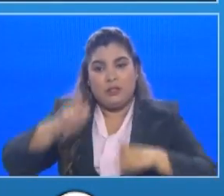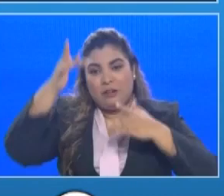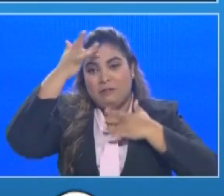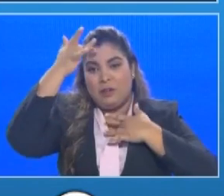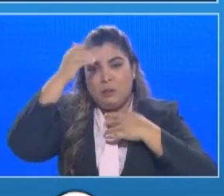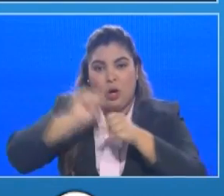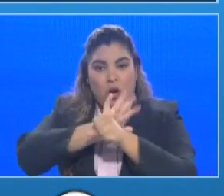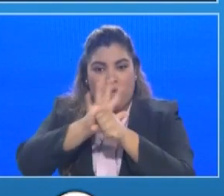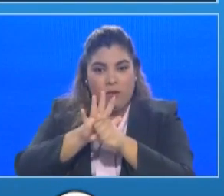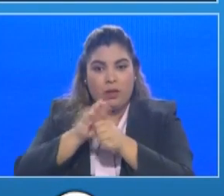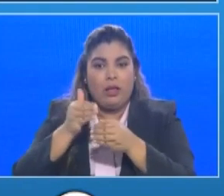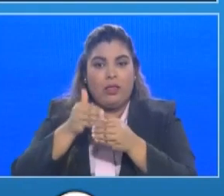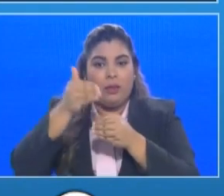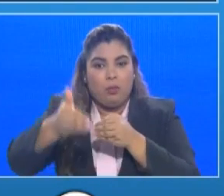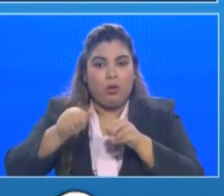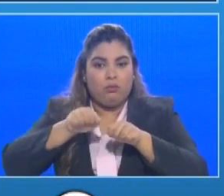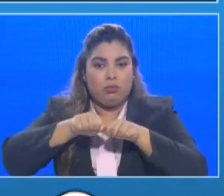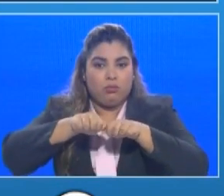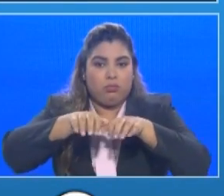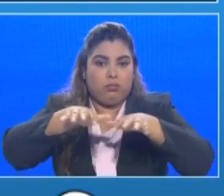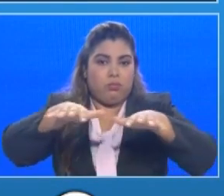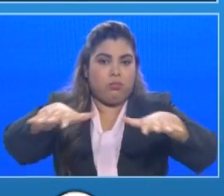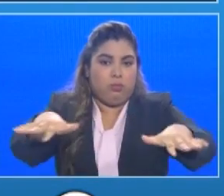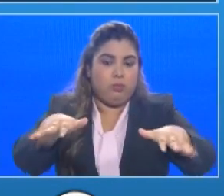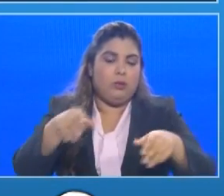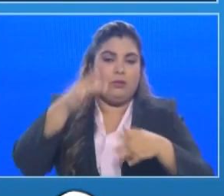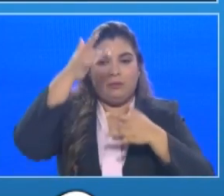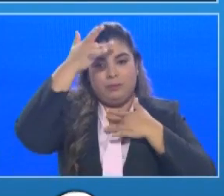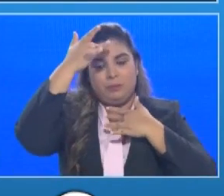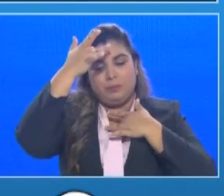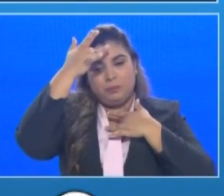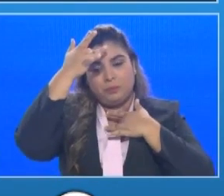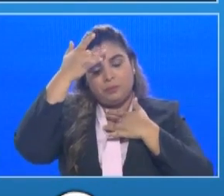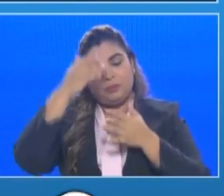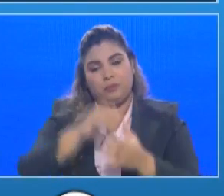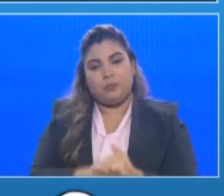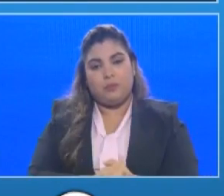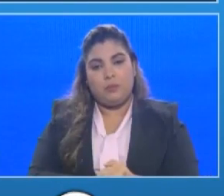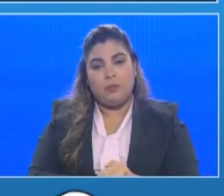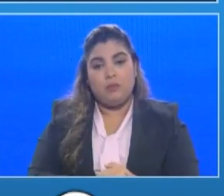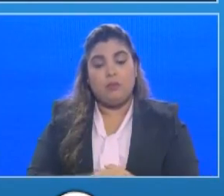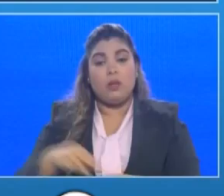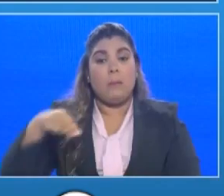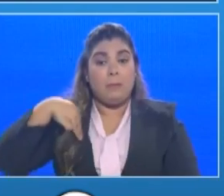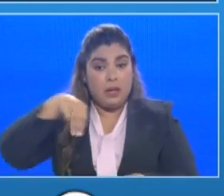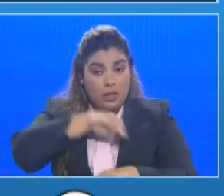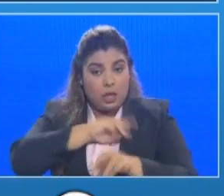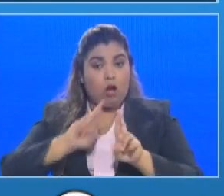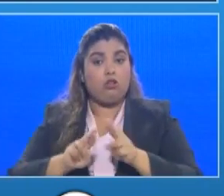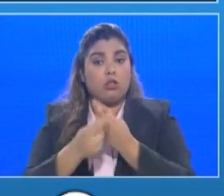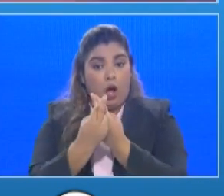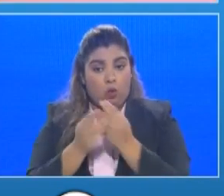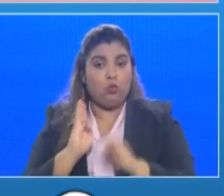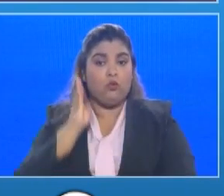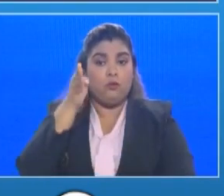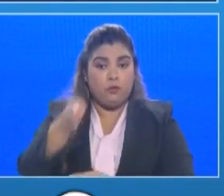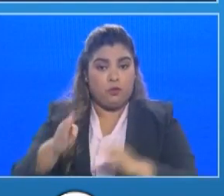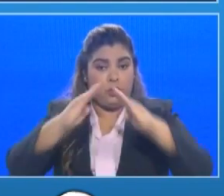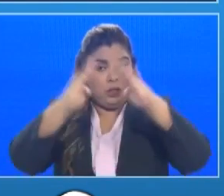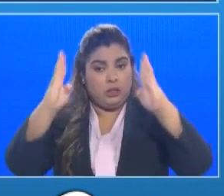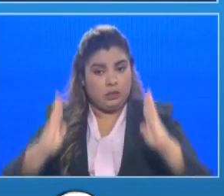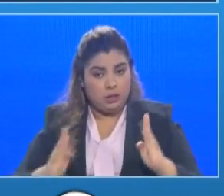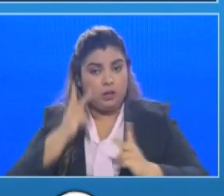Rojas tuvimos la oportunidad de poderlo visitar parte de nuestro equipo Julio estuvo en su casa estoy muy